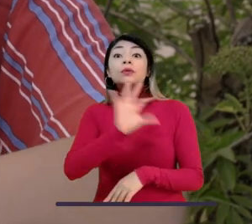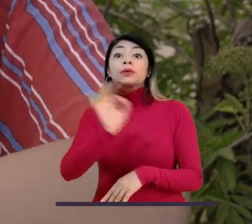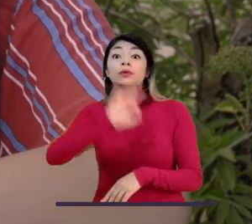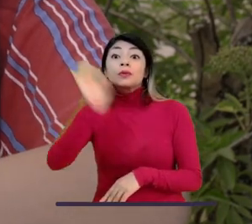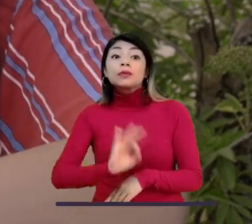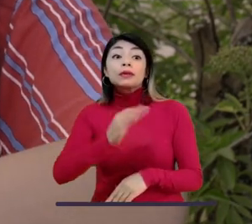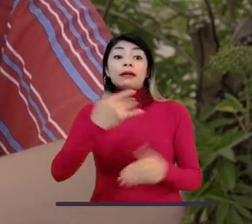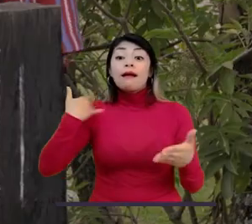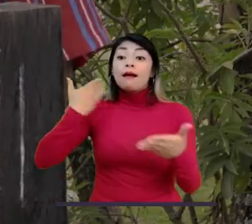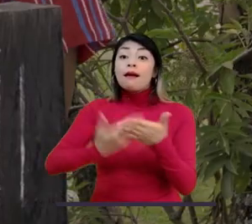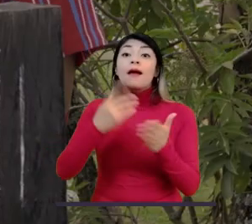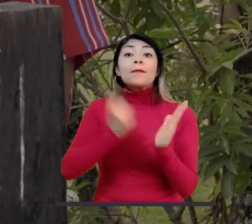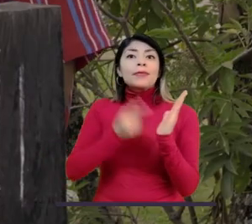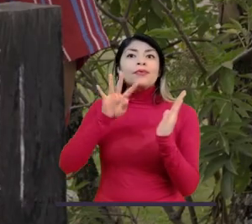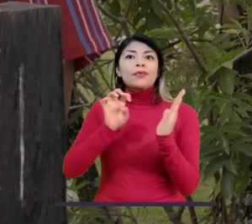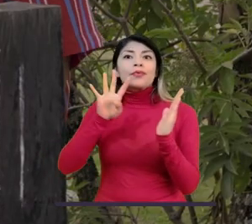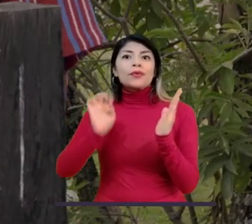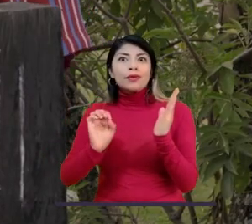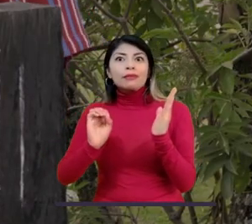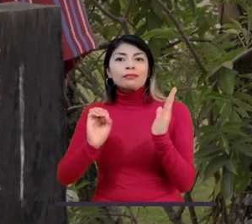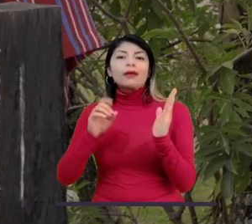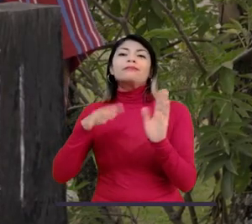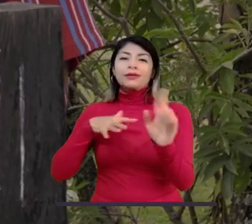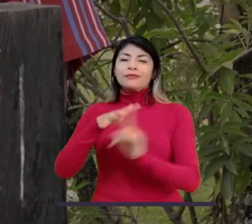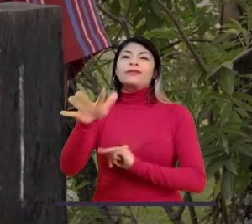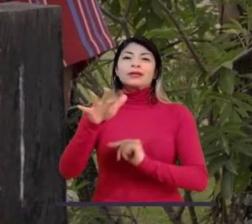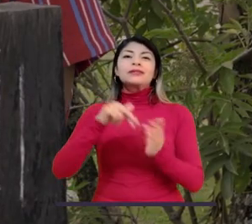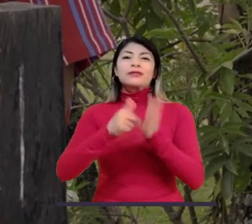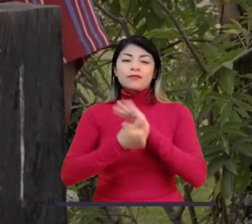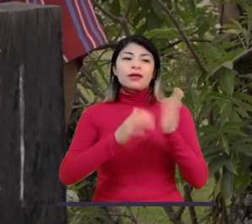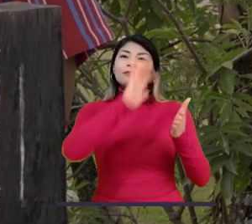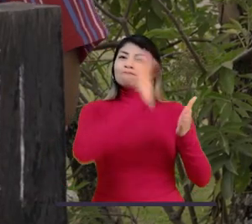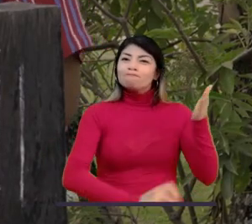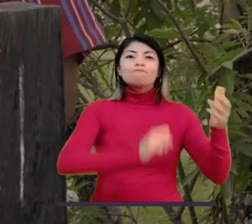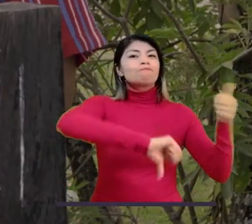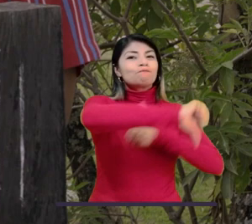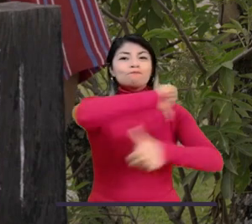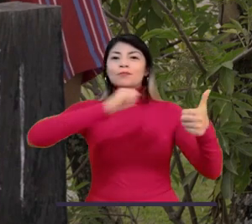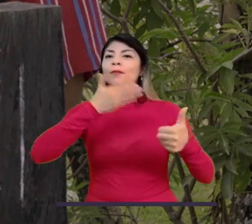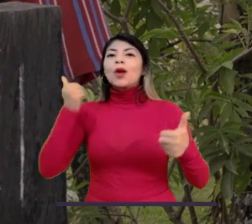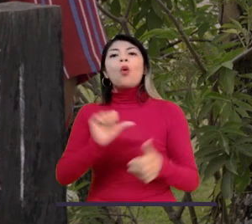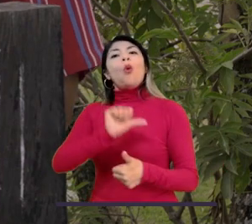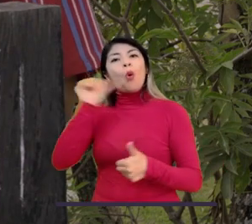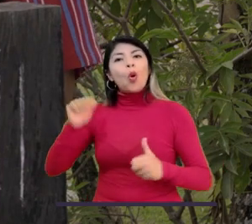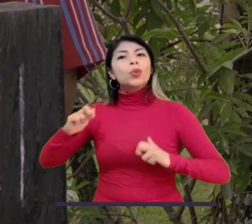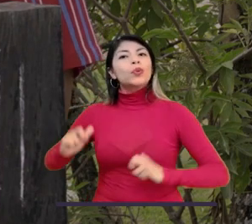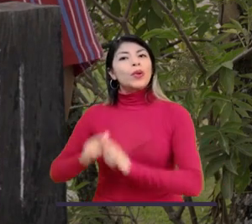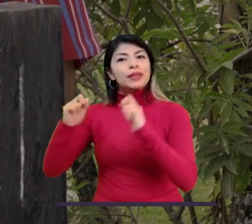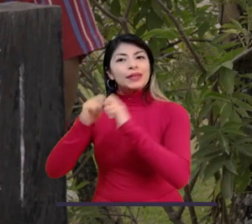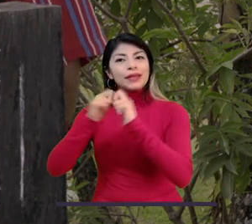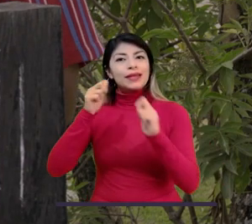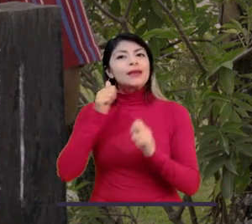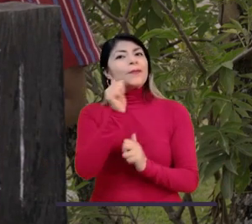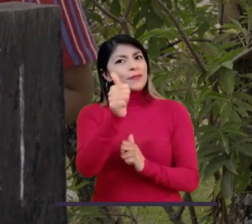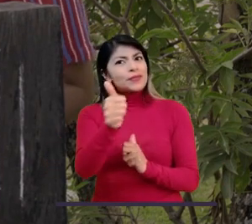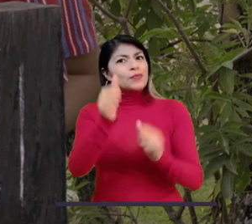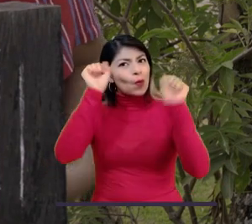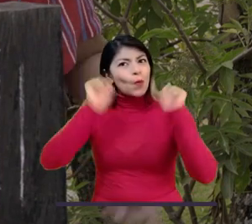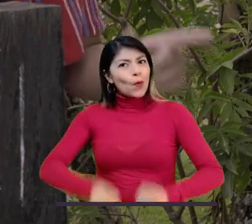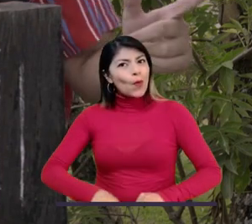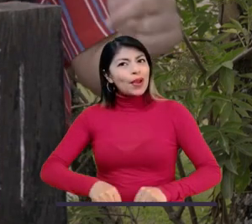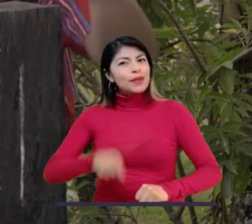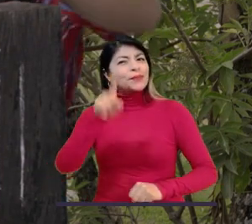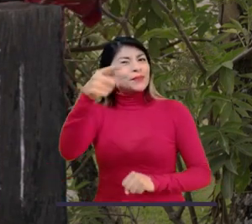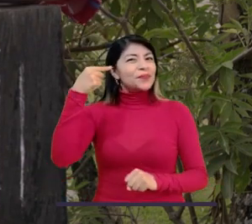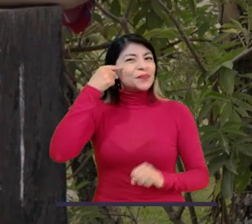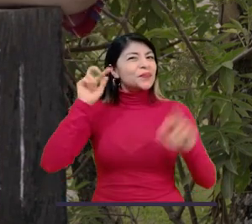1990. Por eso es momento de sustituirlas por energías más limpias y amigables con el medio ambiente. Están en nuestras manos.